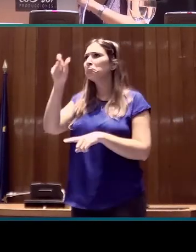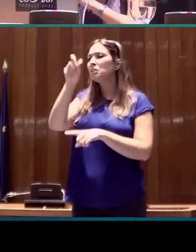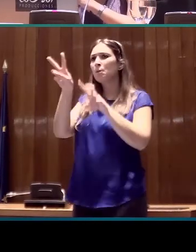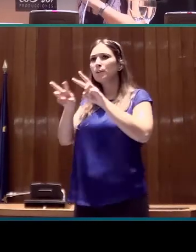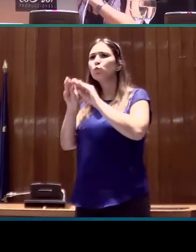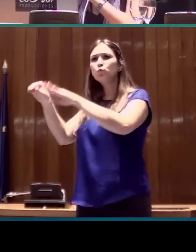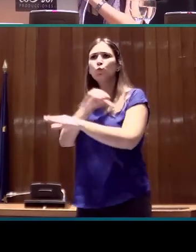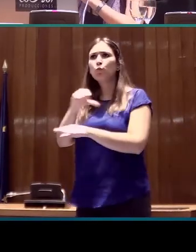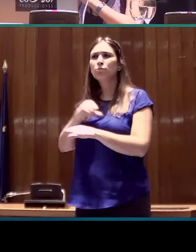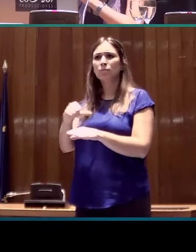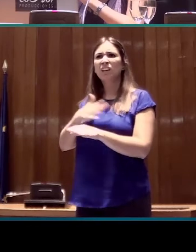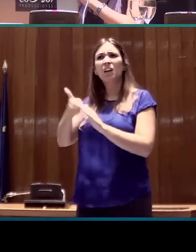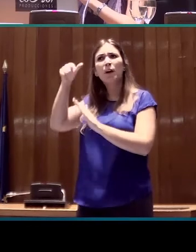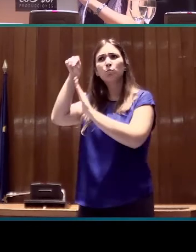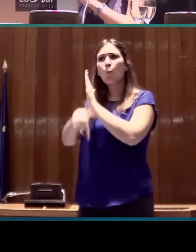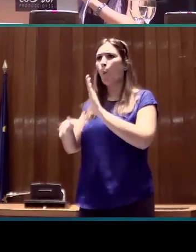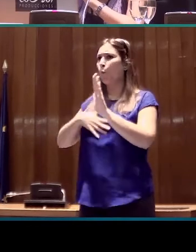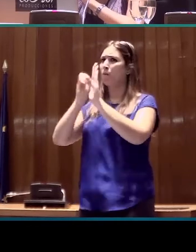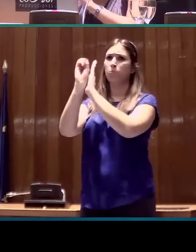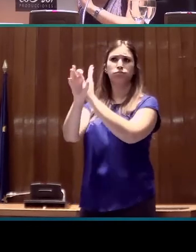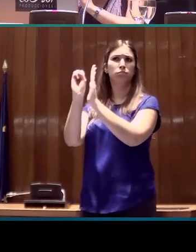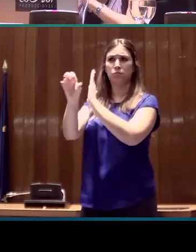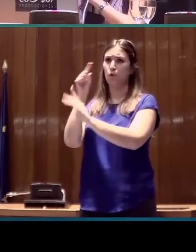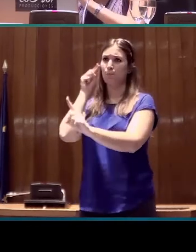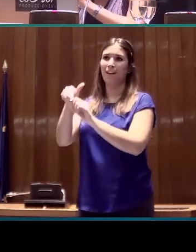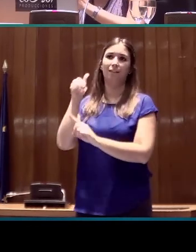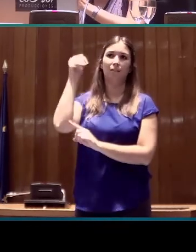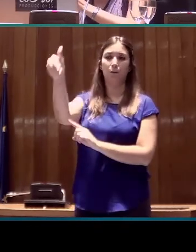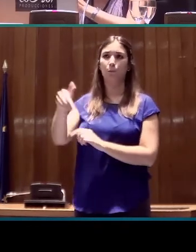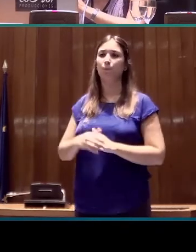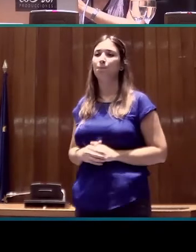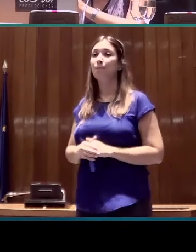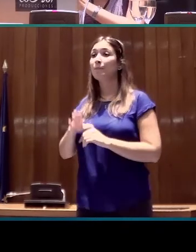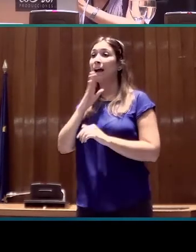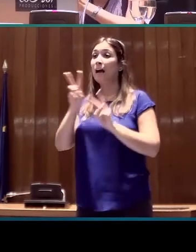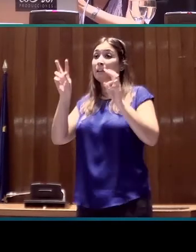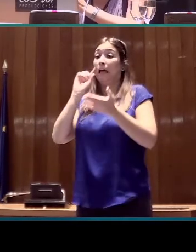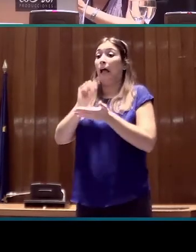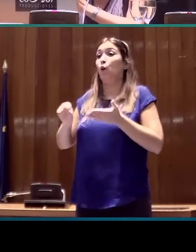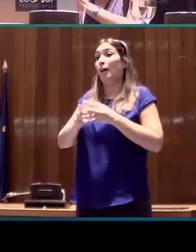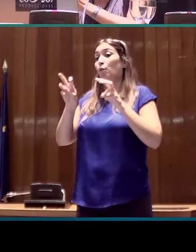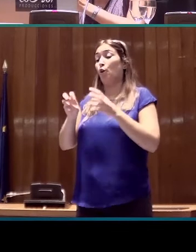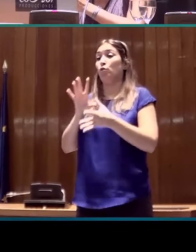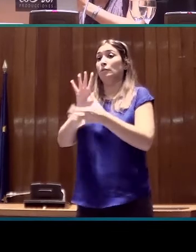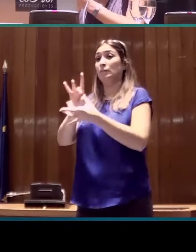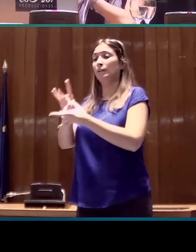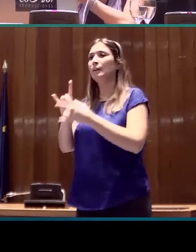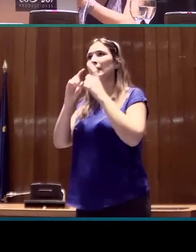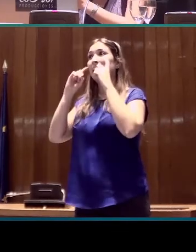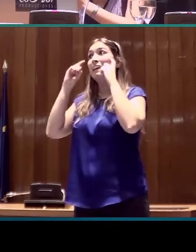individuales que quieran profundizar en un tema concreto. Y esta notación en la medida de lo posible intentaremos